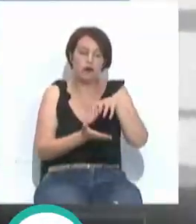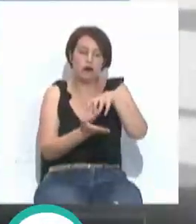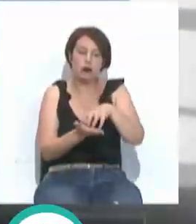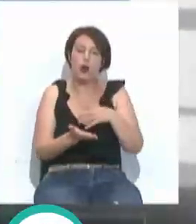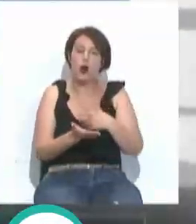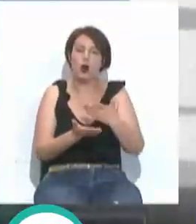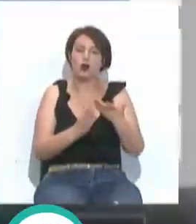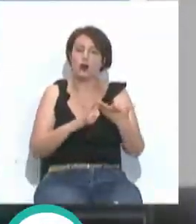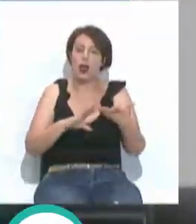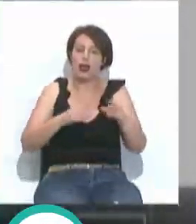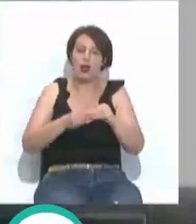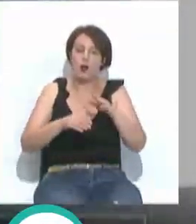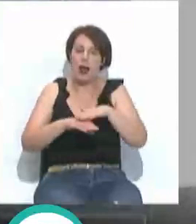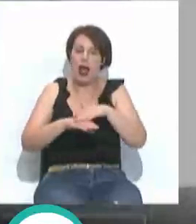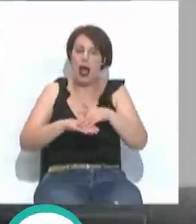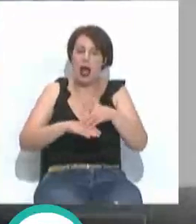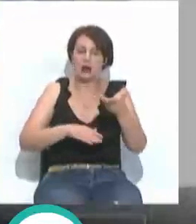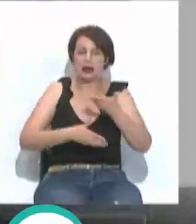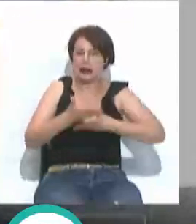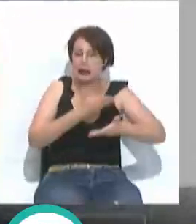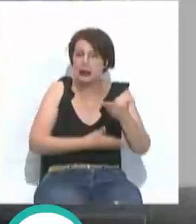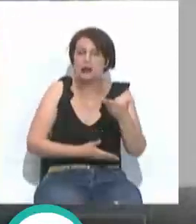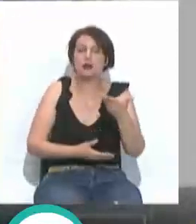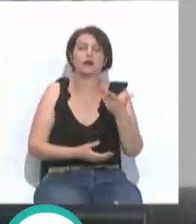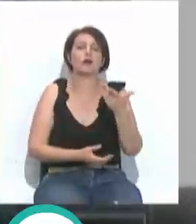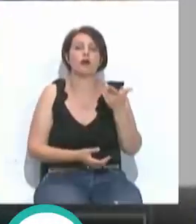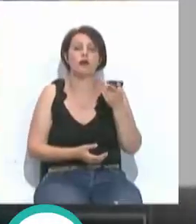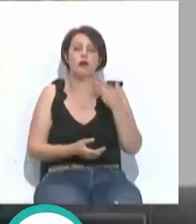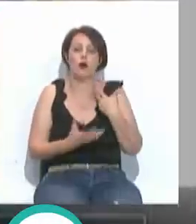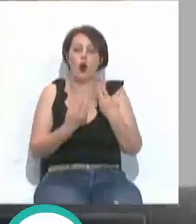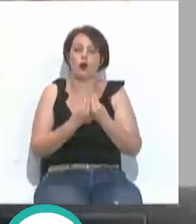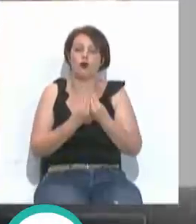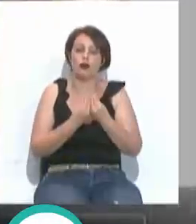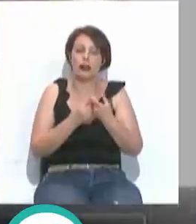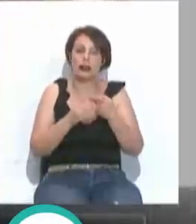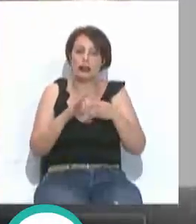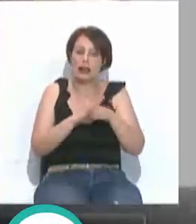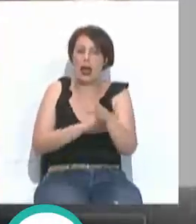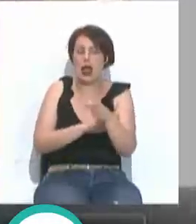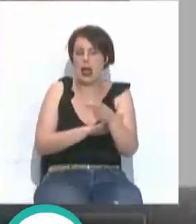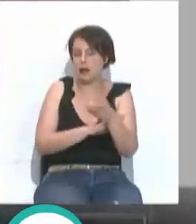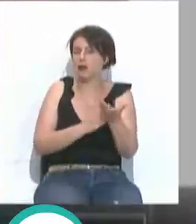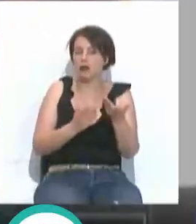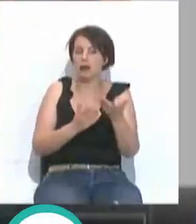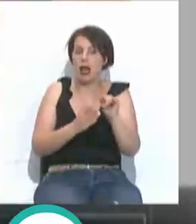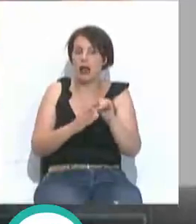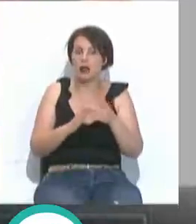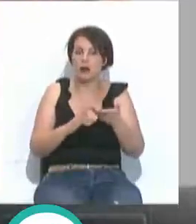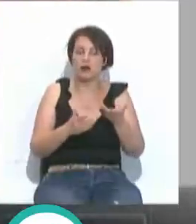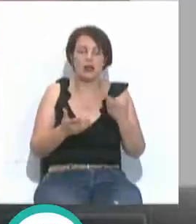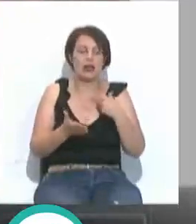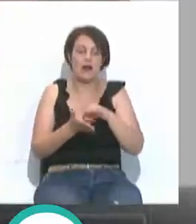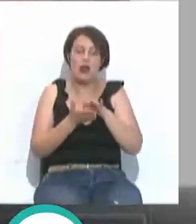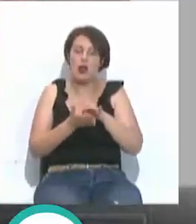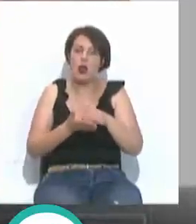para personas con movilidad reducida con su entrada accesible. Tiene el servicio